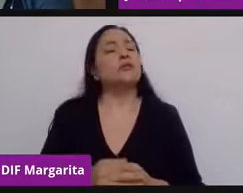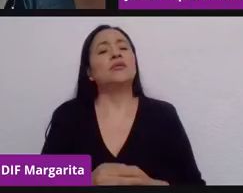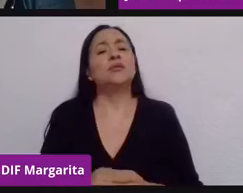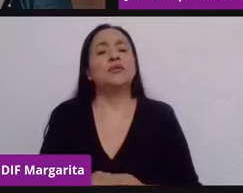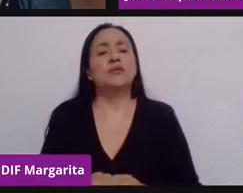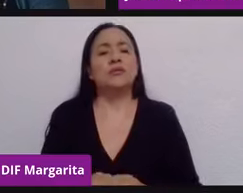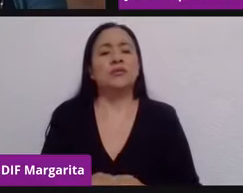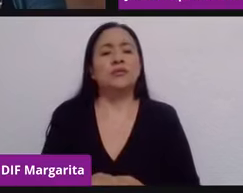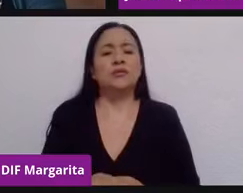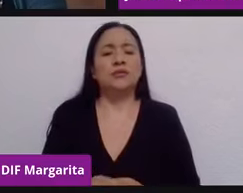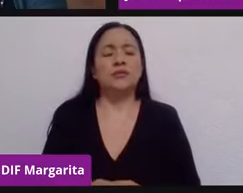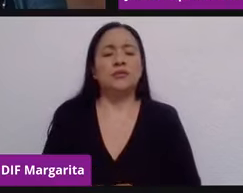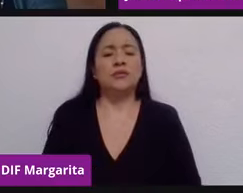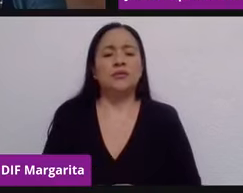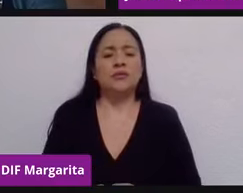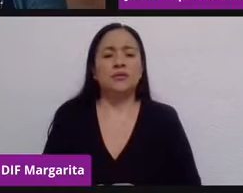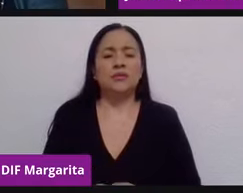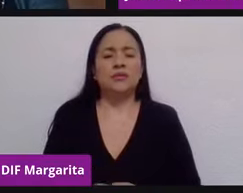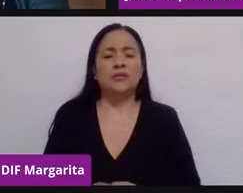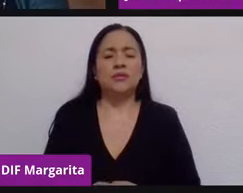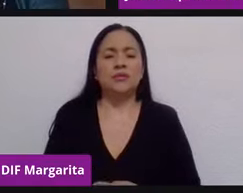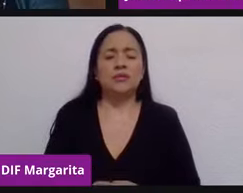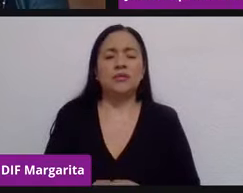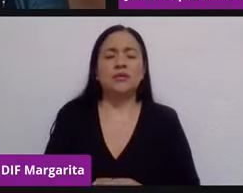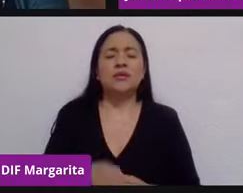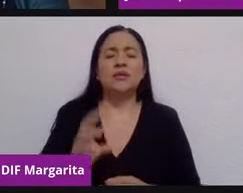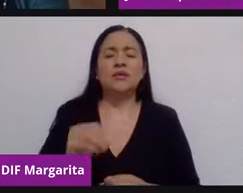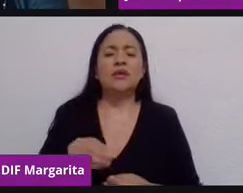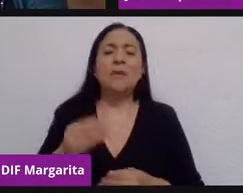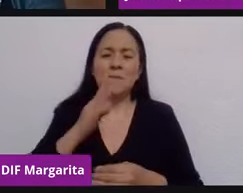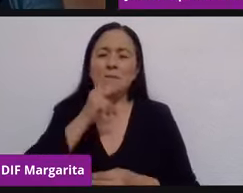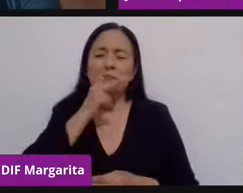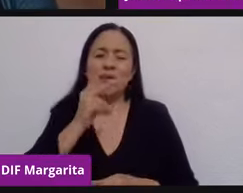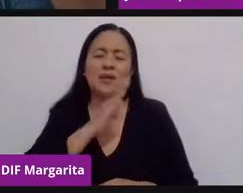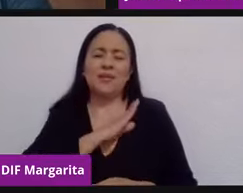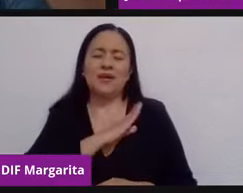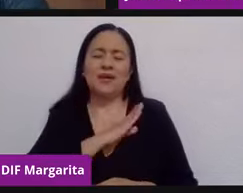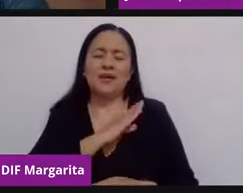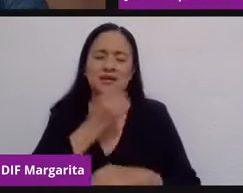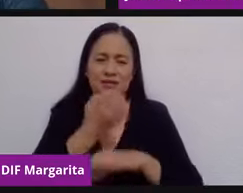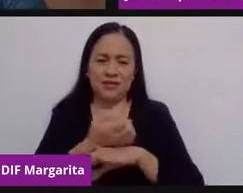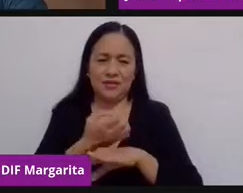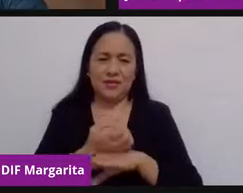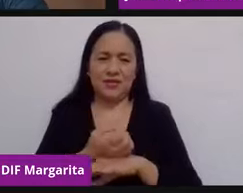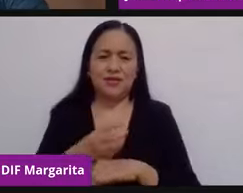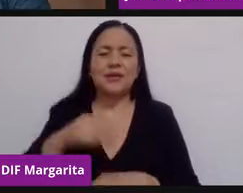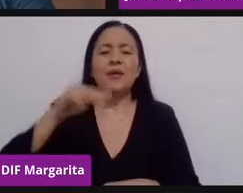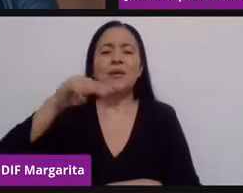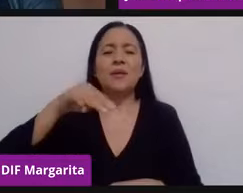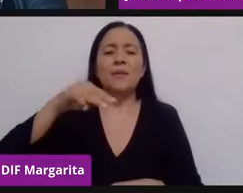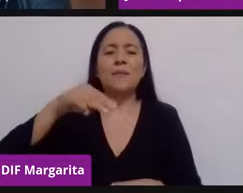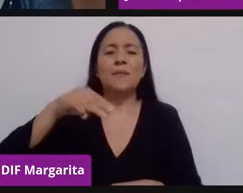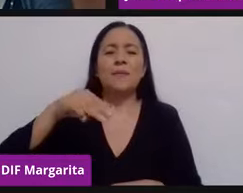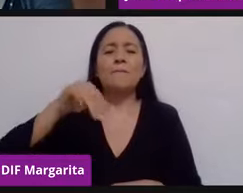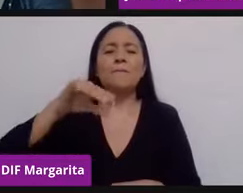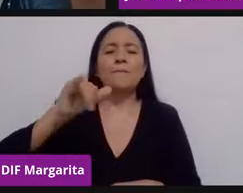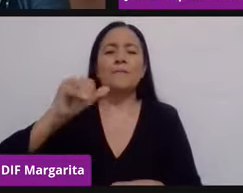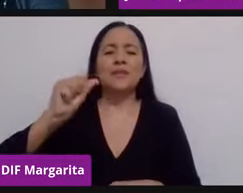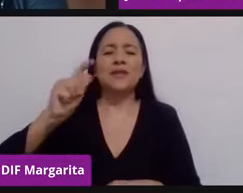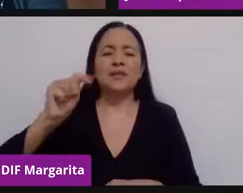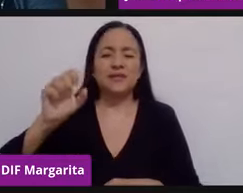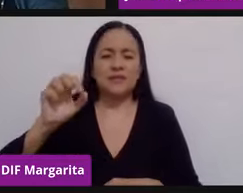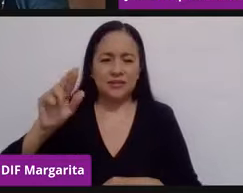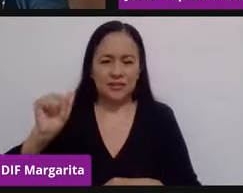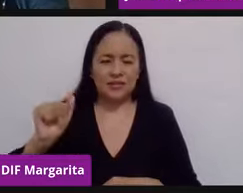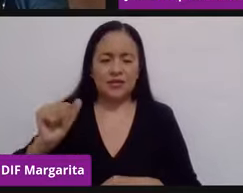of the World del Center of Liberal Cities, Ministerio del Desarrollo Nacional del Gobierno de Singapur.